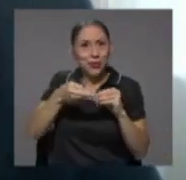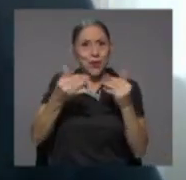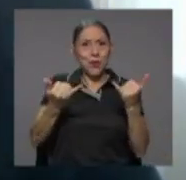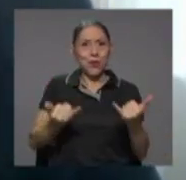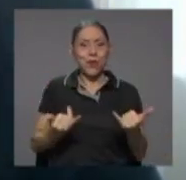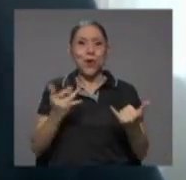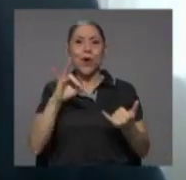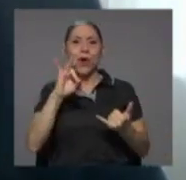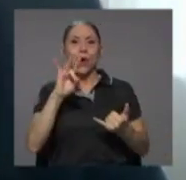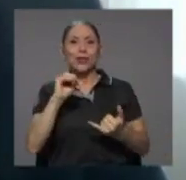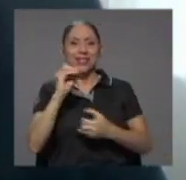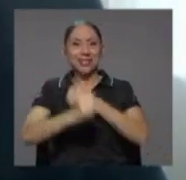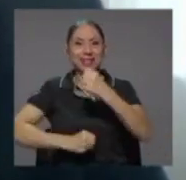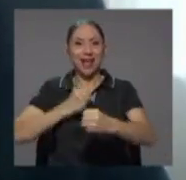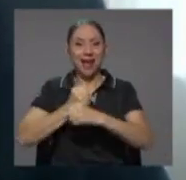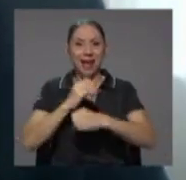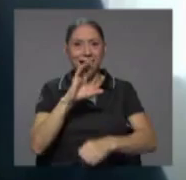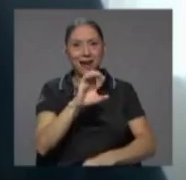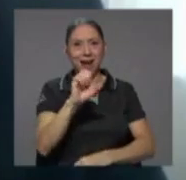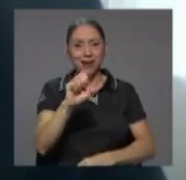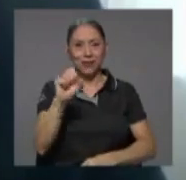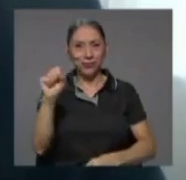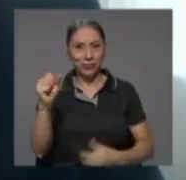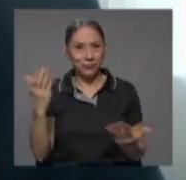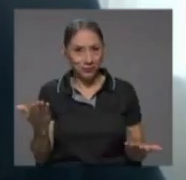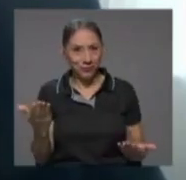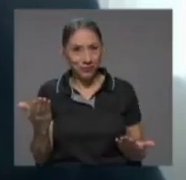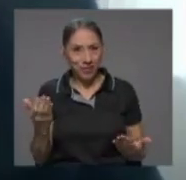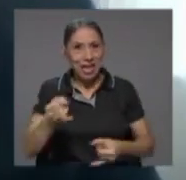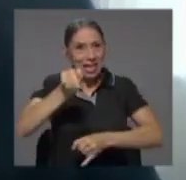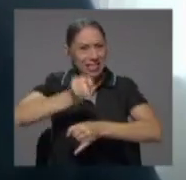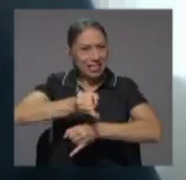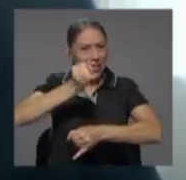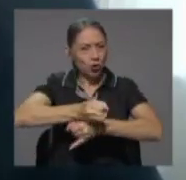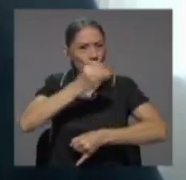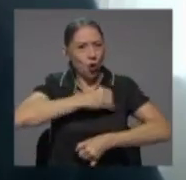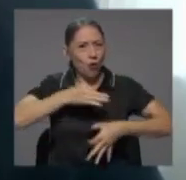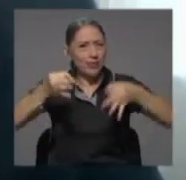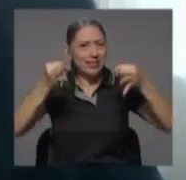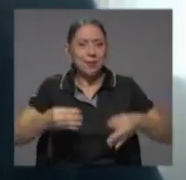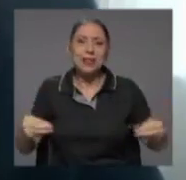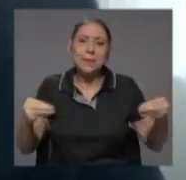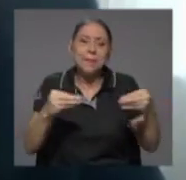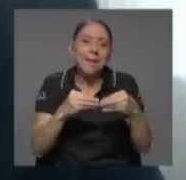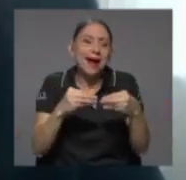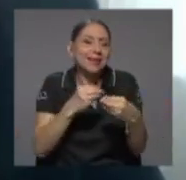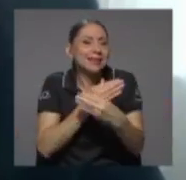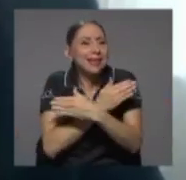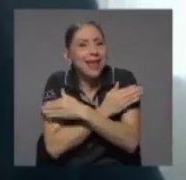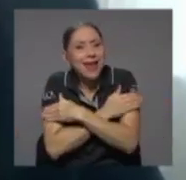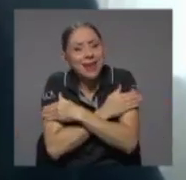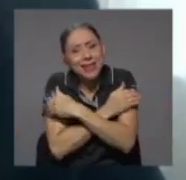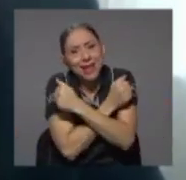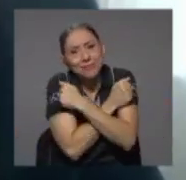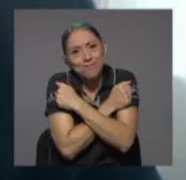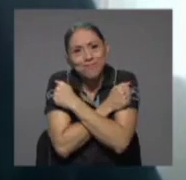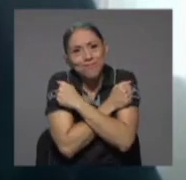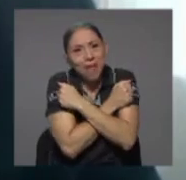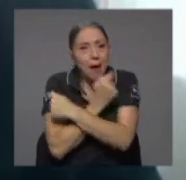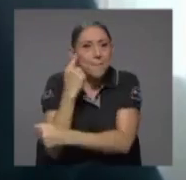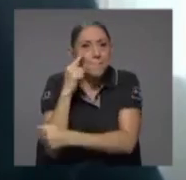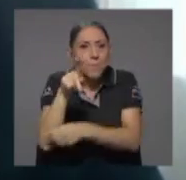de la caja costarricense del seguro social la institución oficialmente más querida y apreciada por los costarricenses hay que decir